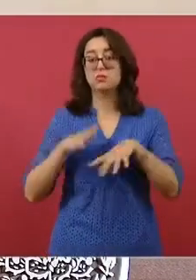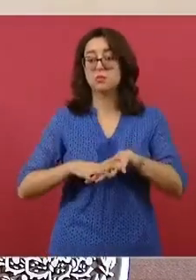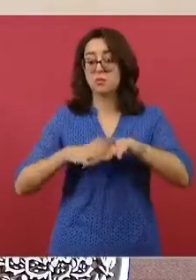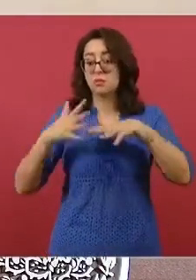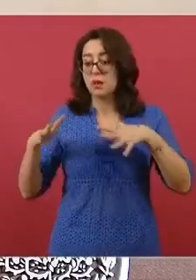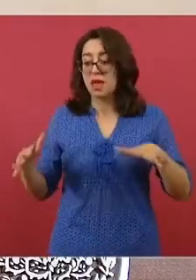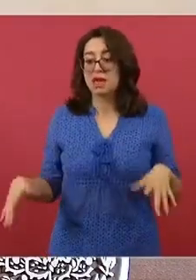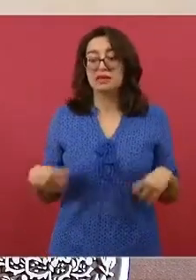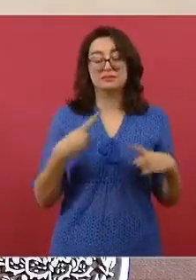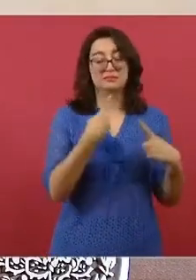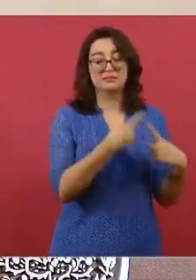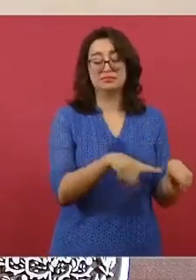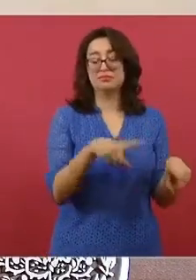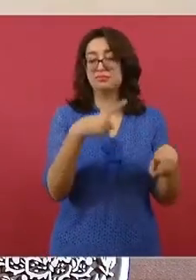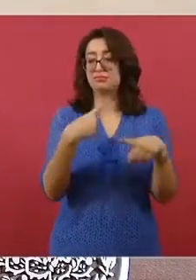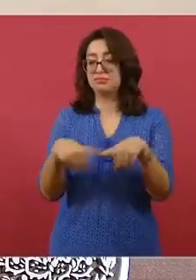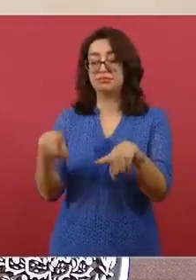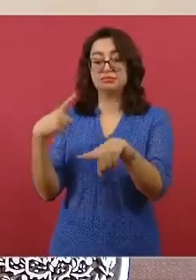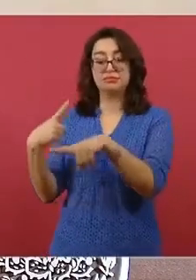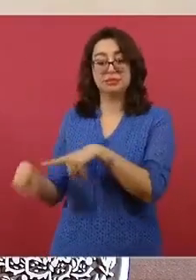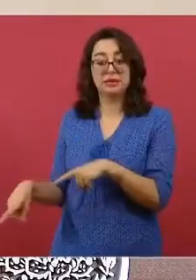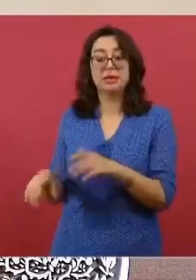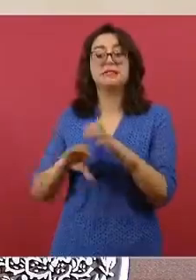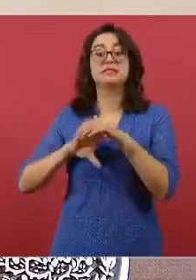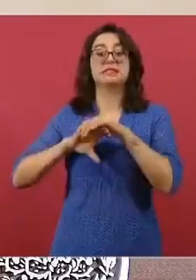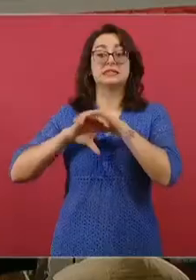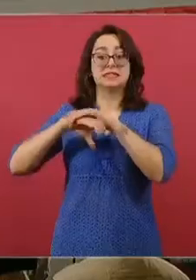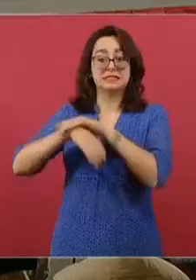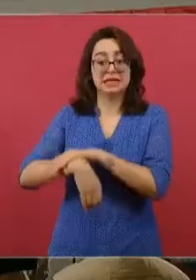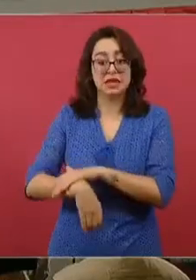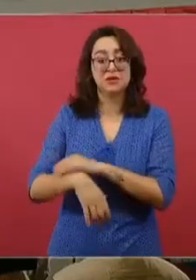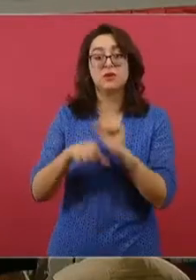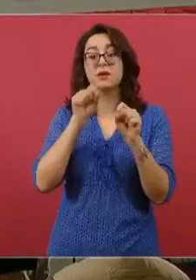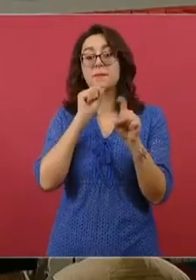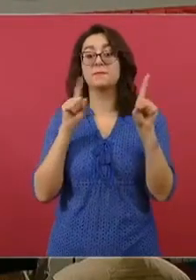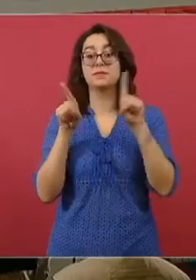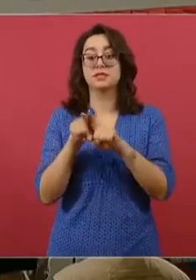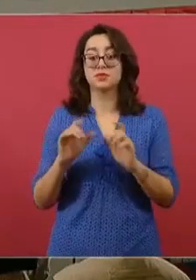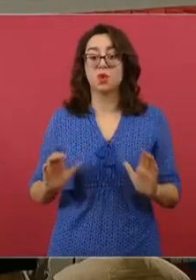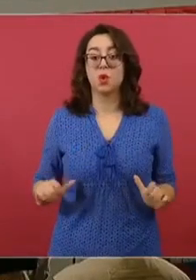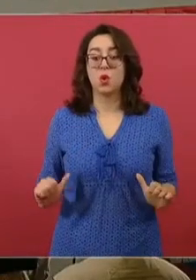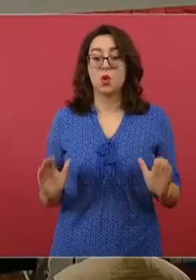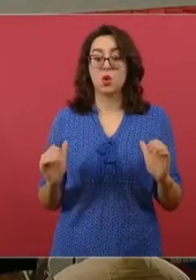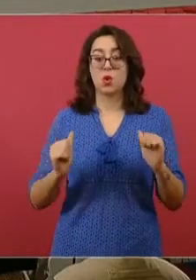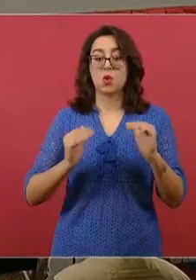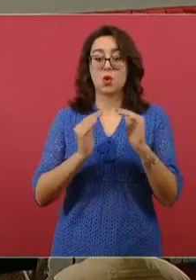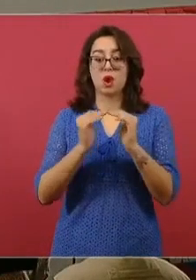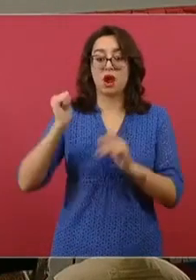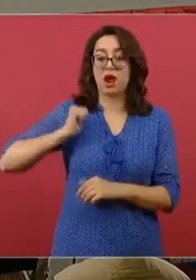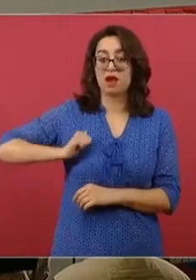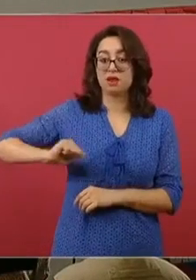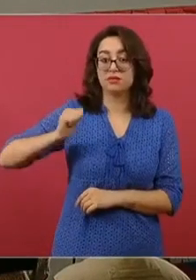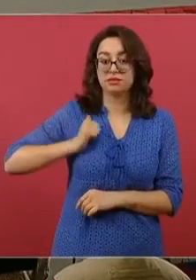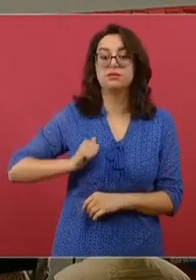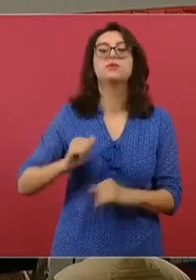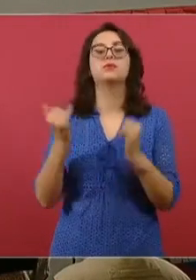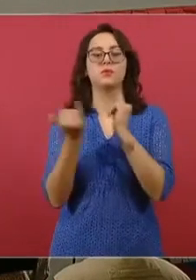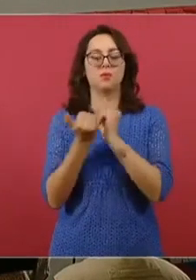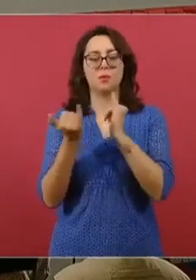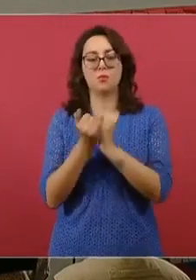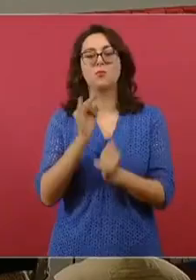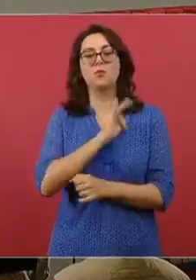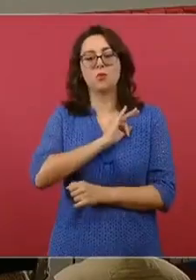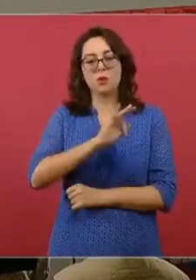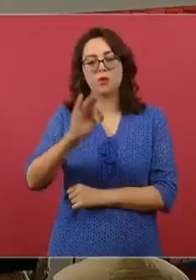Majahual o Bacalar, además de cenotes o importantes zonas arqueológicas como Calamul. Los trabajos